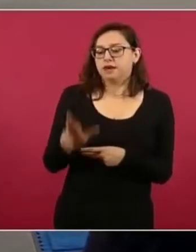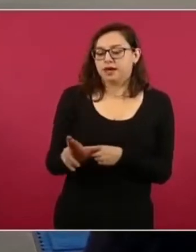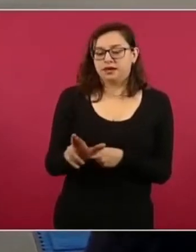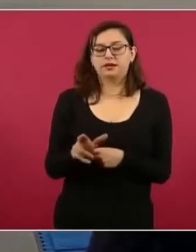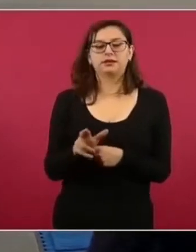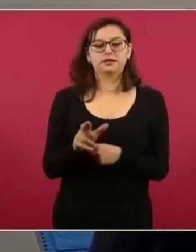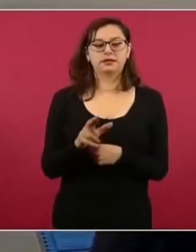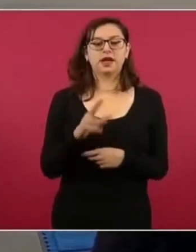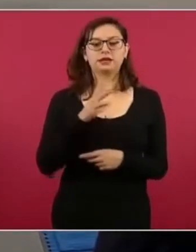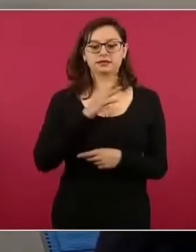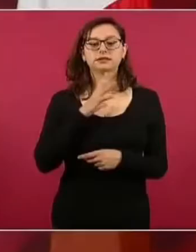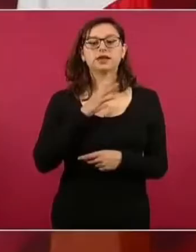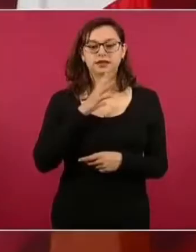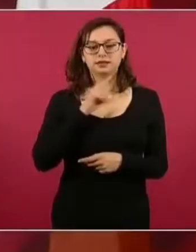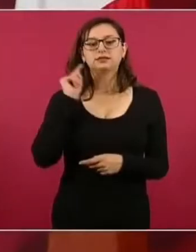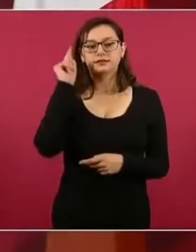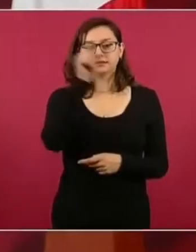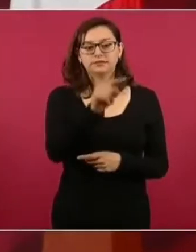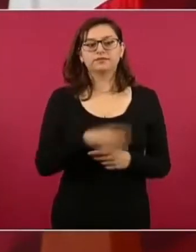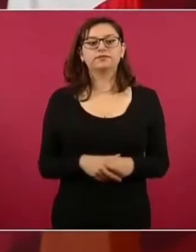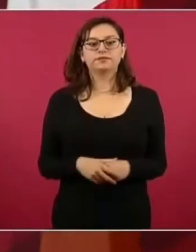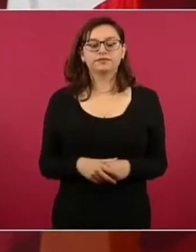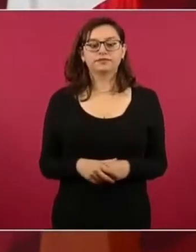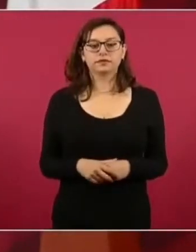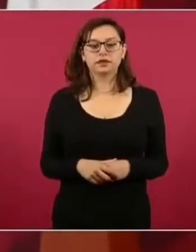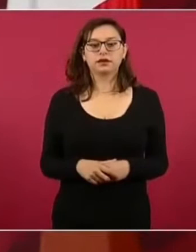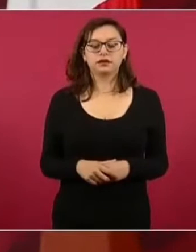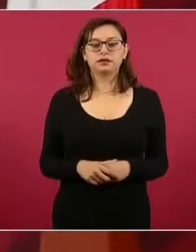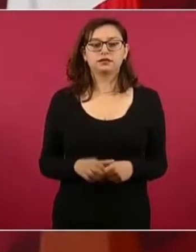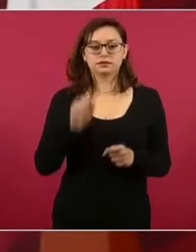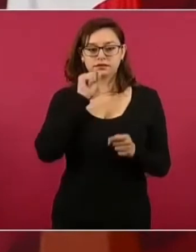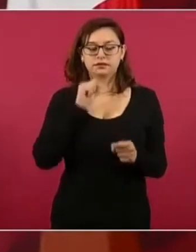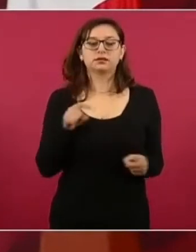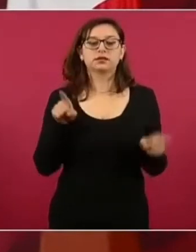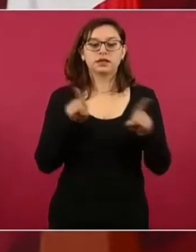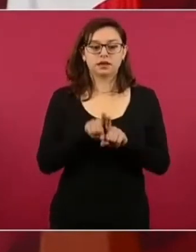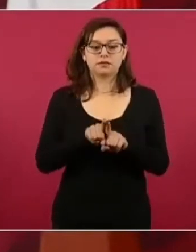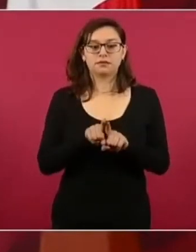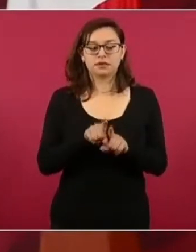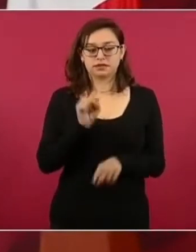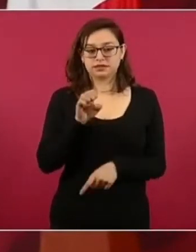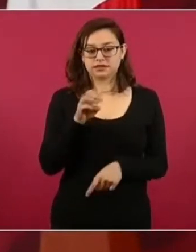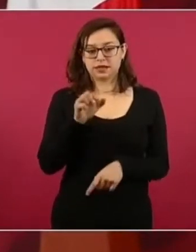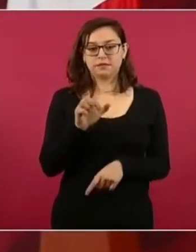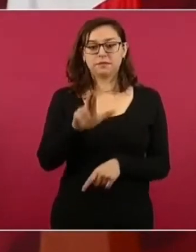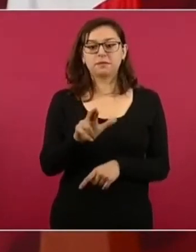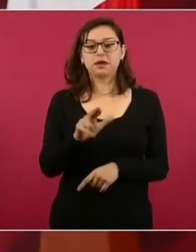el jefe del Estado Mayor de la Secretaría de Marina,